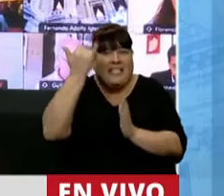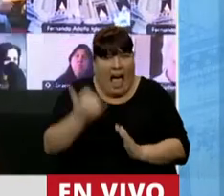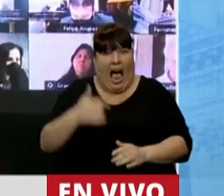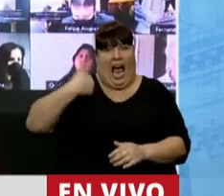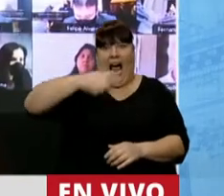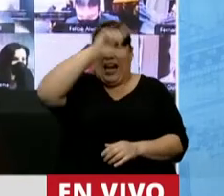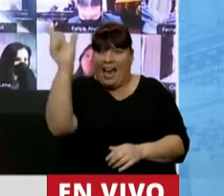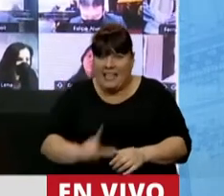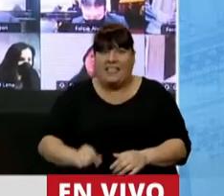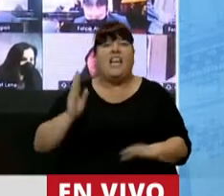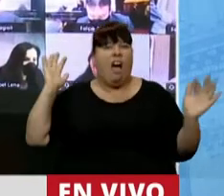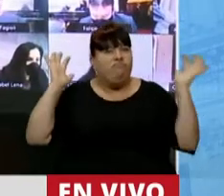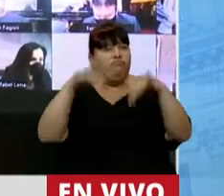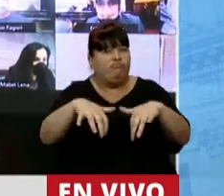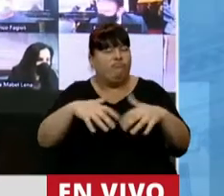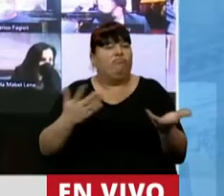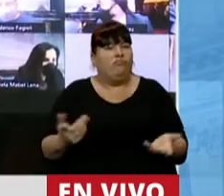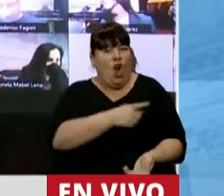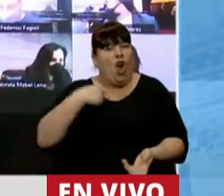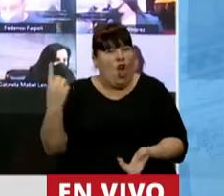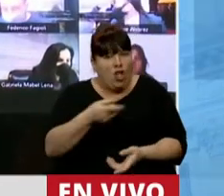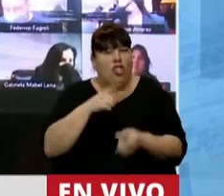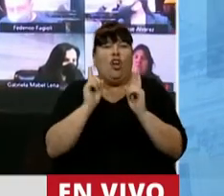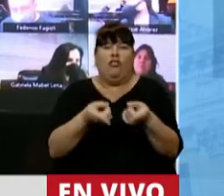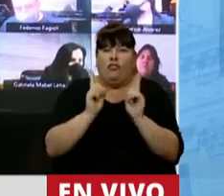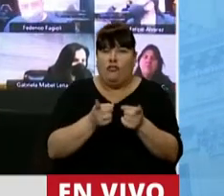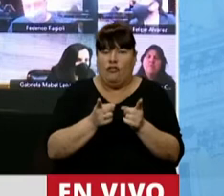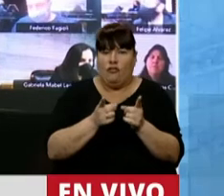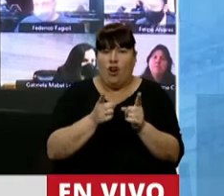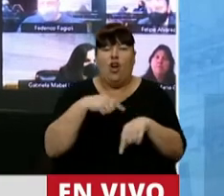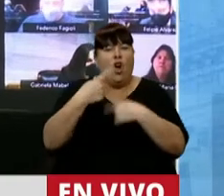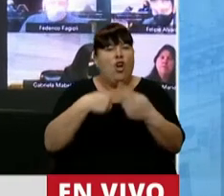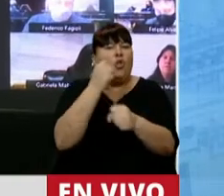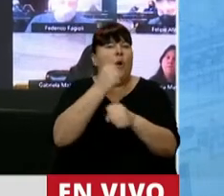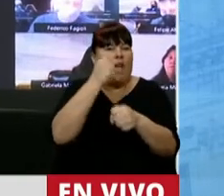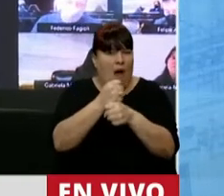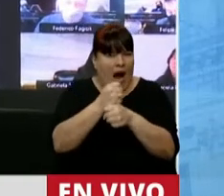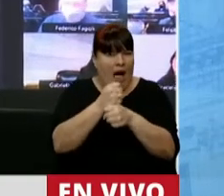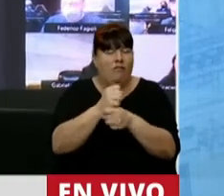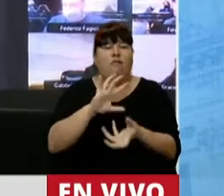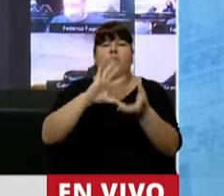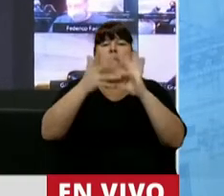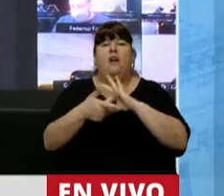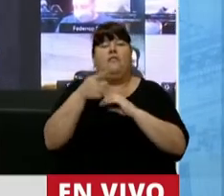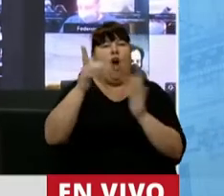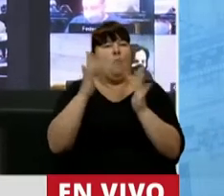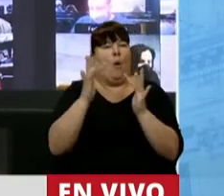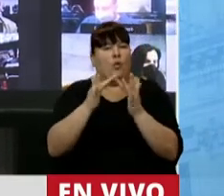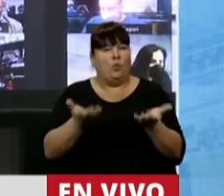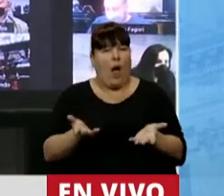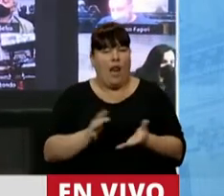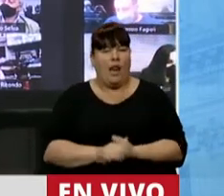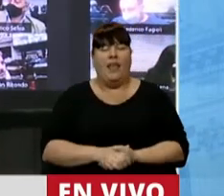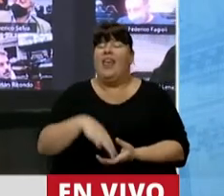el país de manera presencial y nosotros seguimos funcionando bajo la metodología virtual.